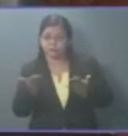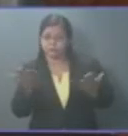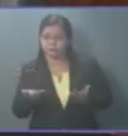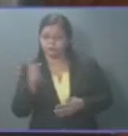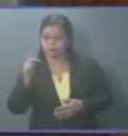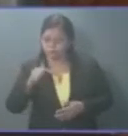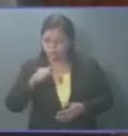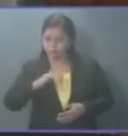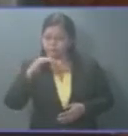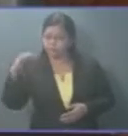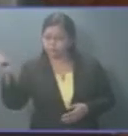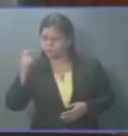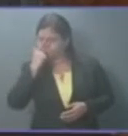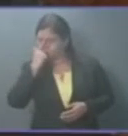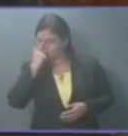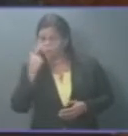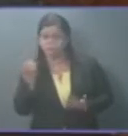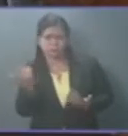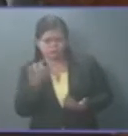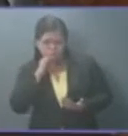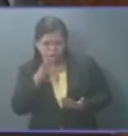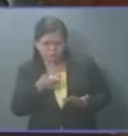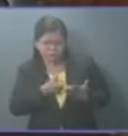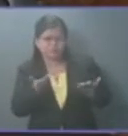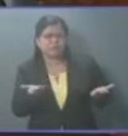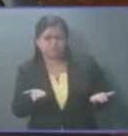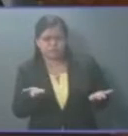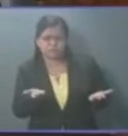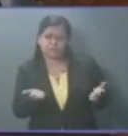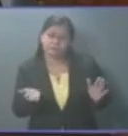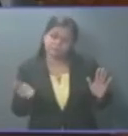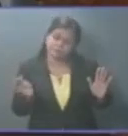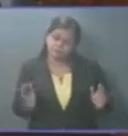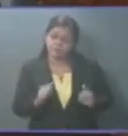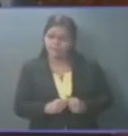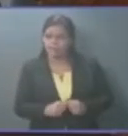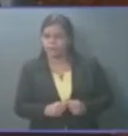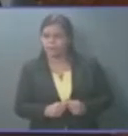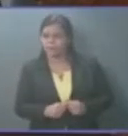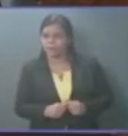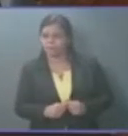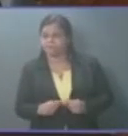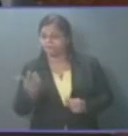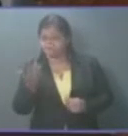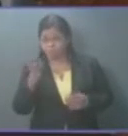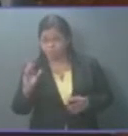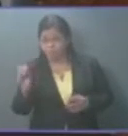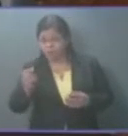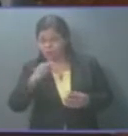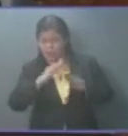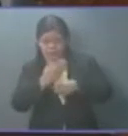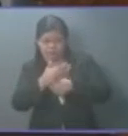este país. ¿Por qué digo esto? Porque resulta que Nuevas Ideas